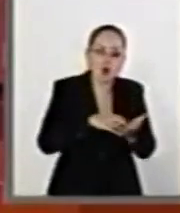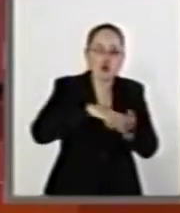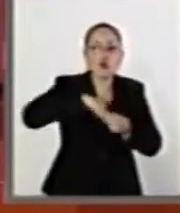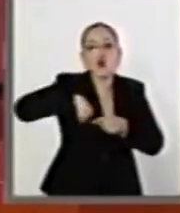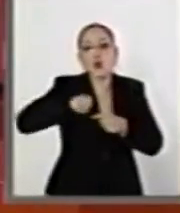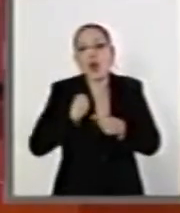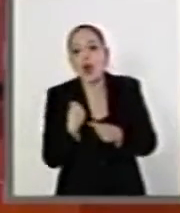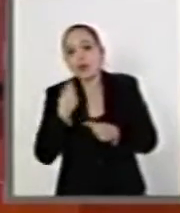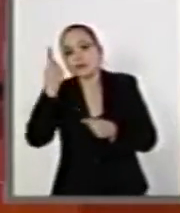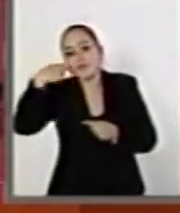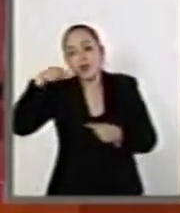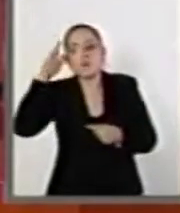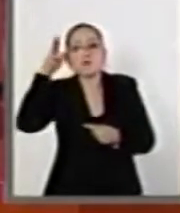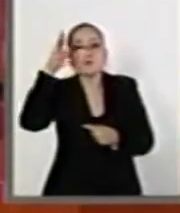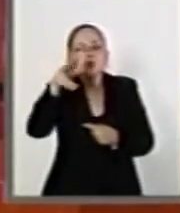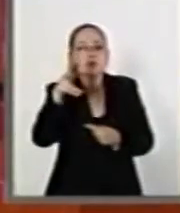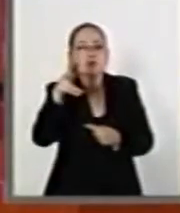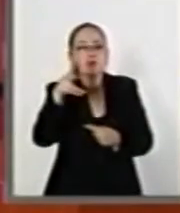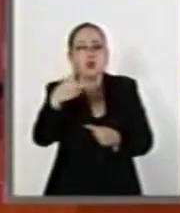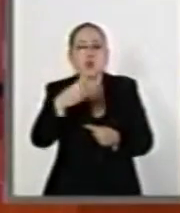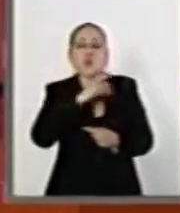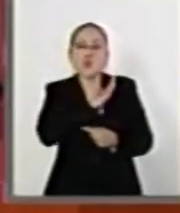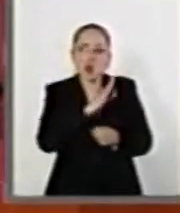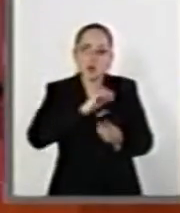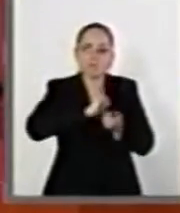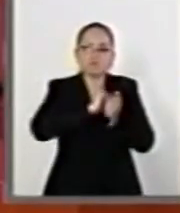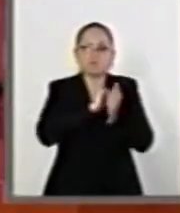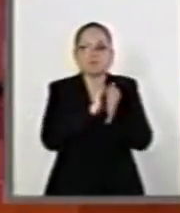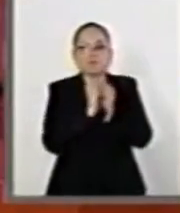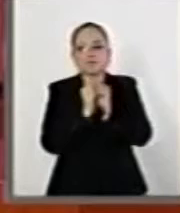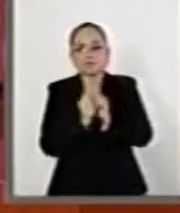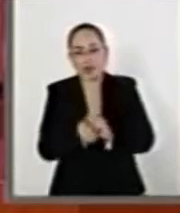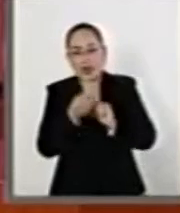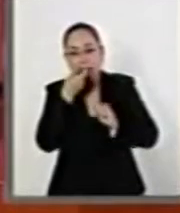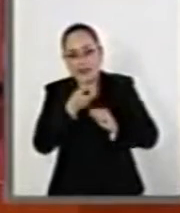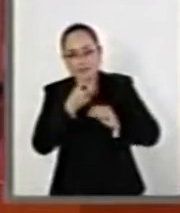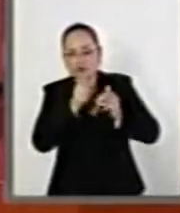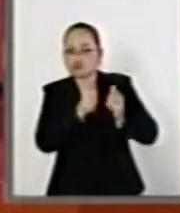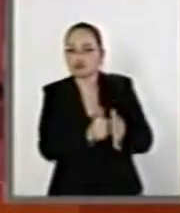a transformar activos en activos.